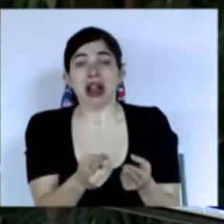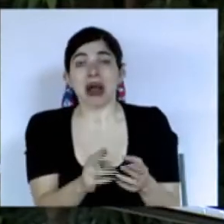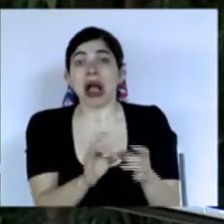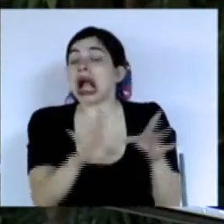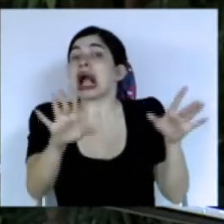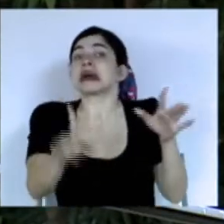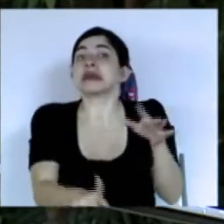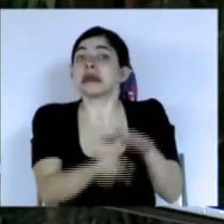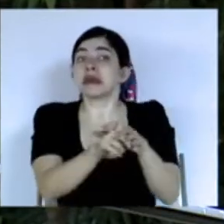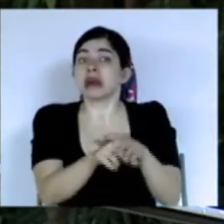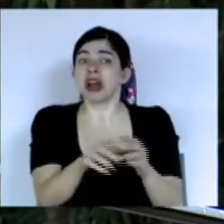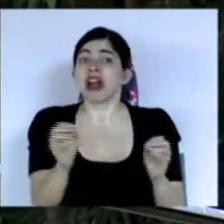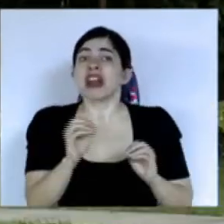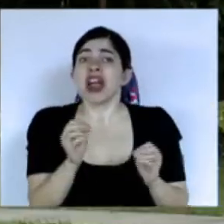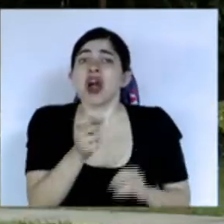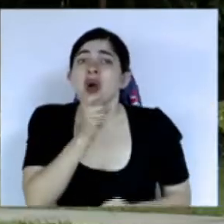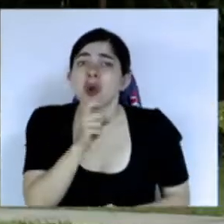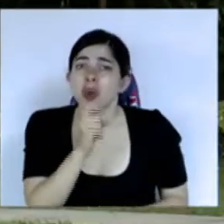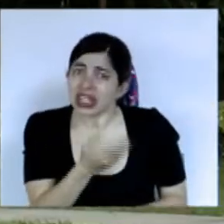como que nadie le costó